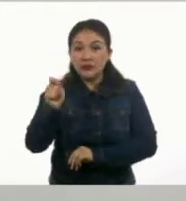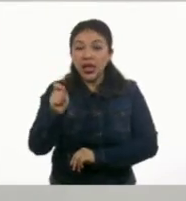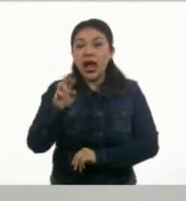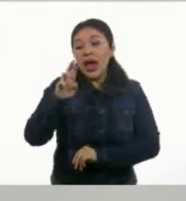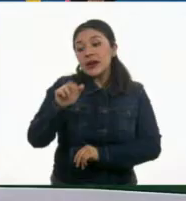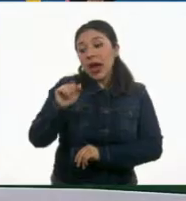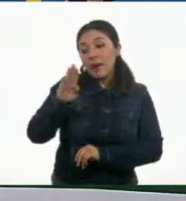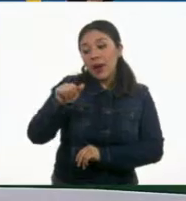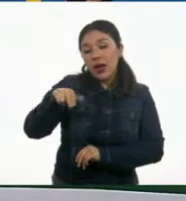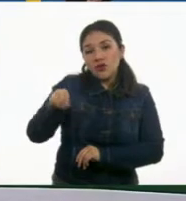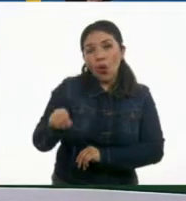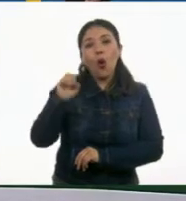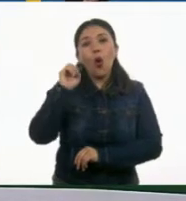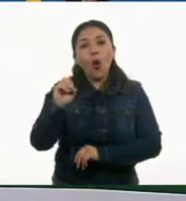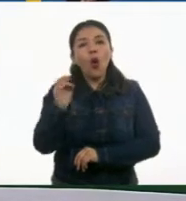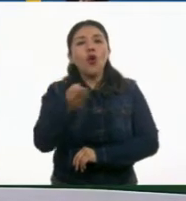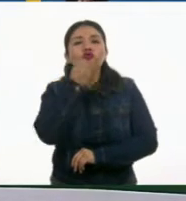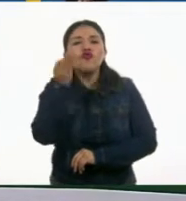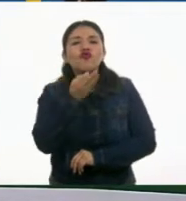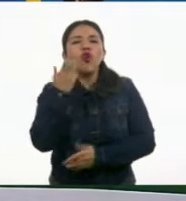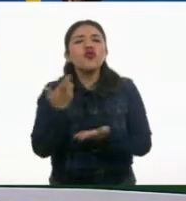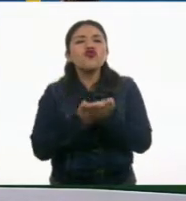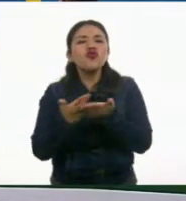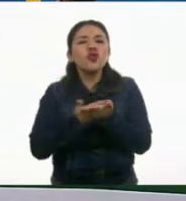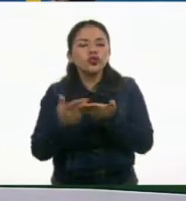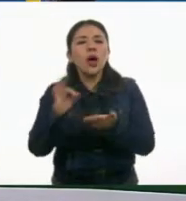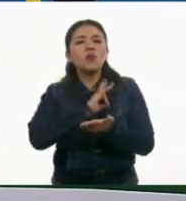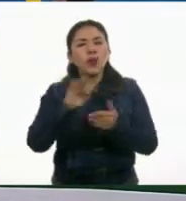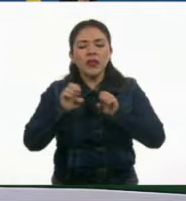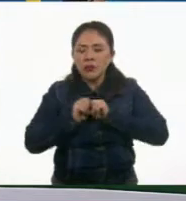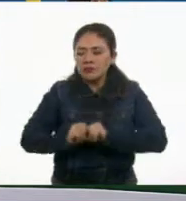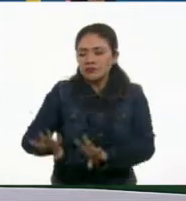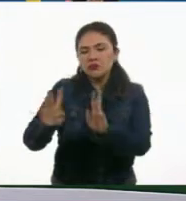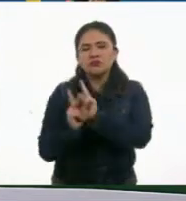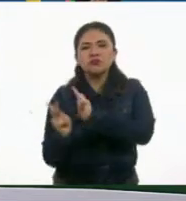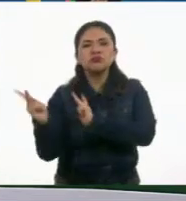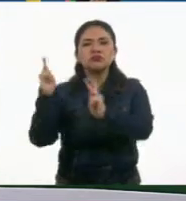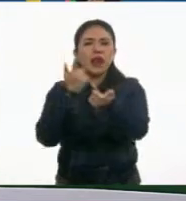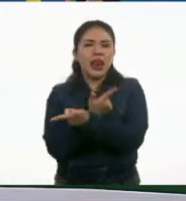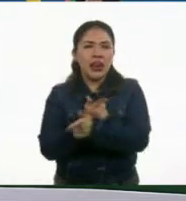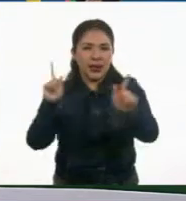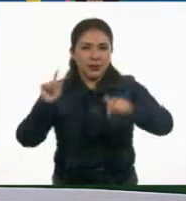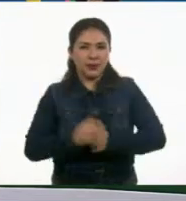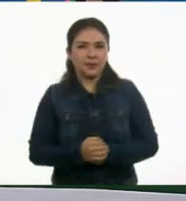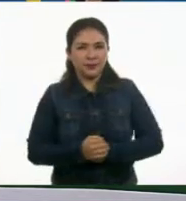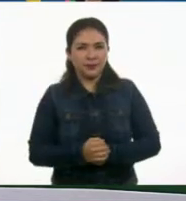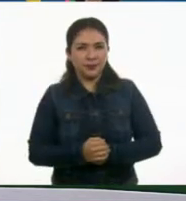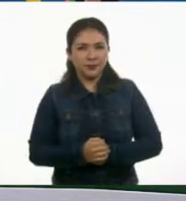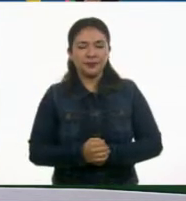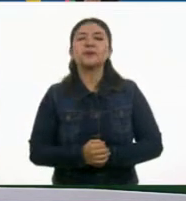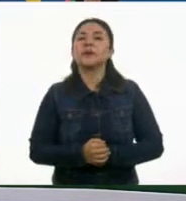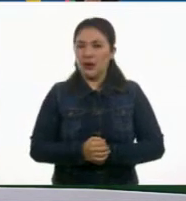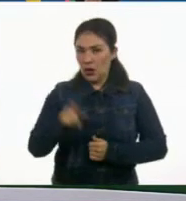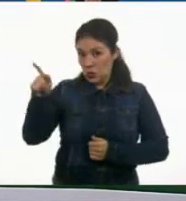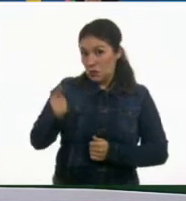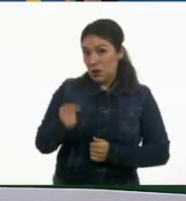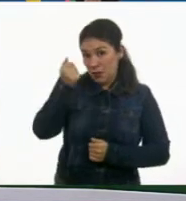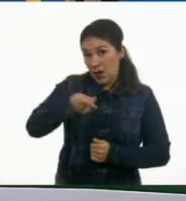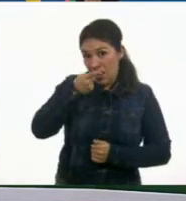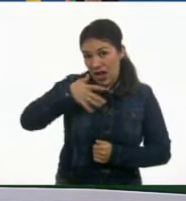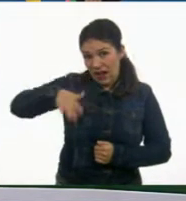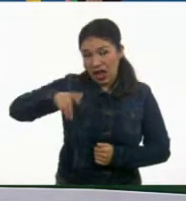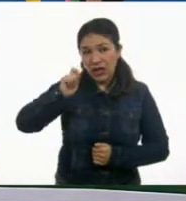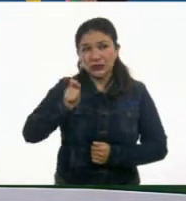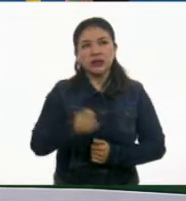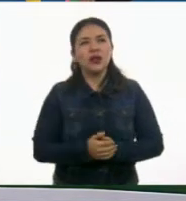de rábano o de rosal, puede dejar crecer como ella. A ver, vamos por partes. La primera que tú dijiste, esta inofensiva,